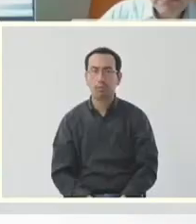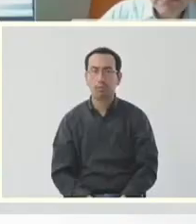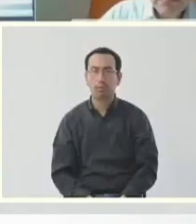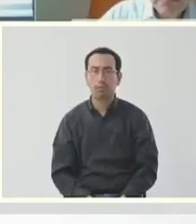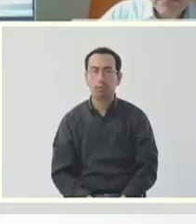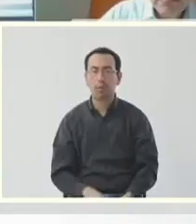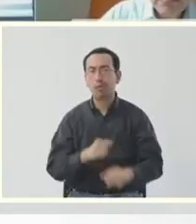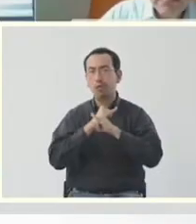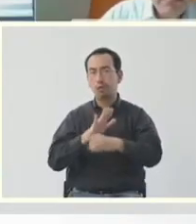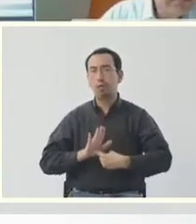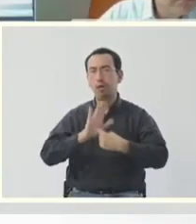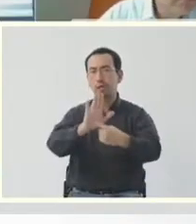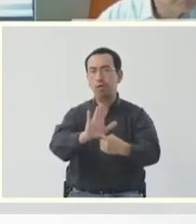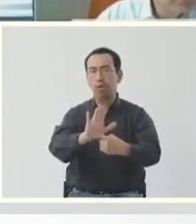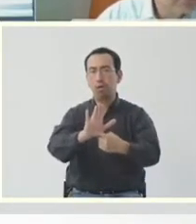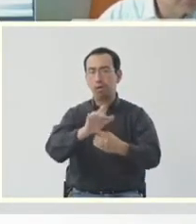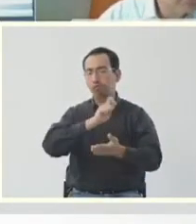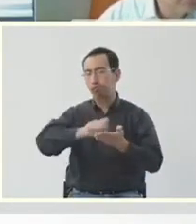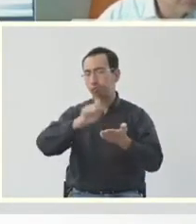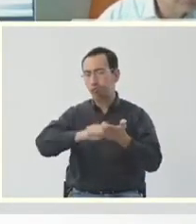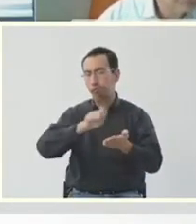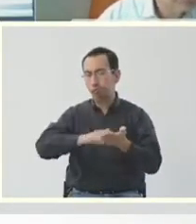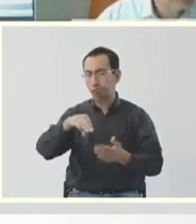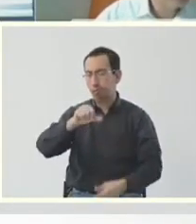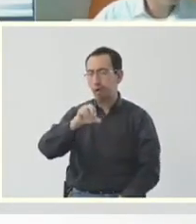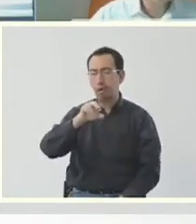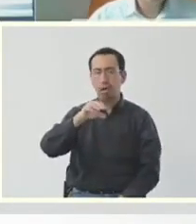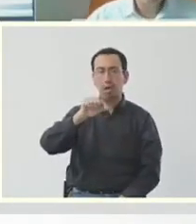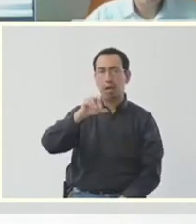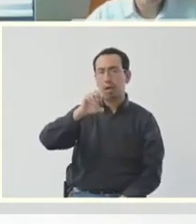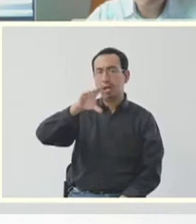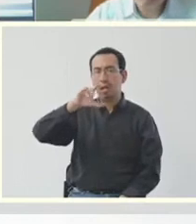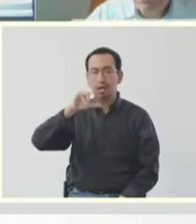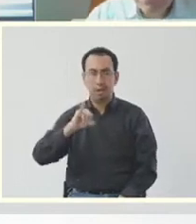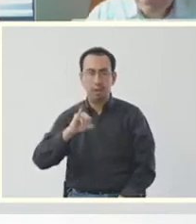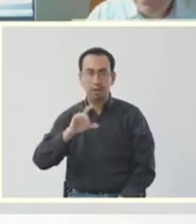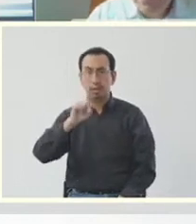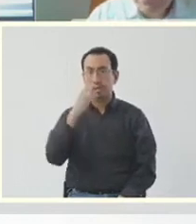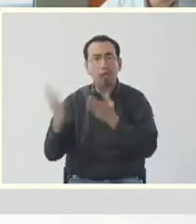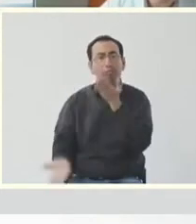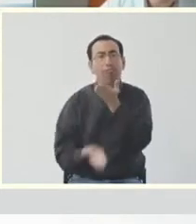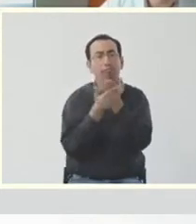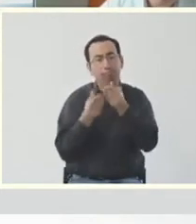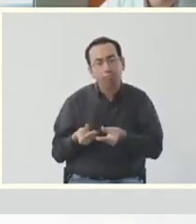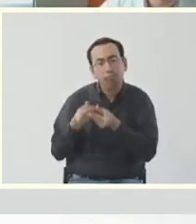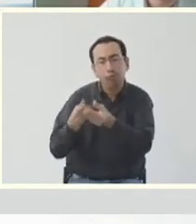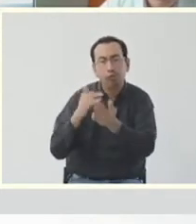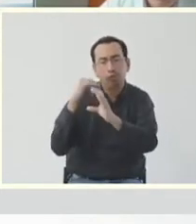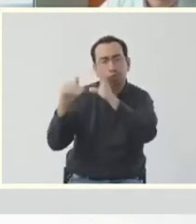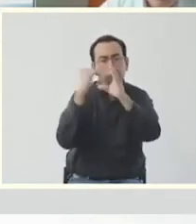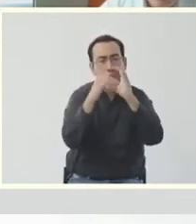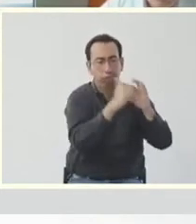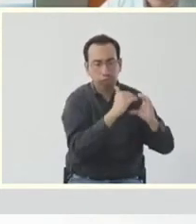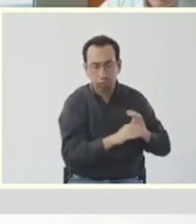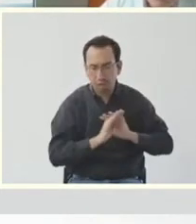ciudadana. El consejero presidente Enrique Guzmán, en sesión extraordinaria del Consejo General del Instituto Electoral del Estado de